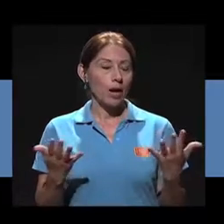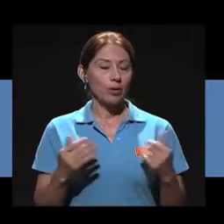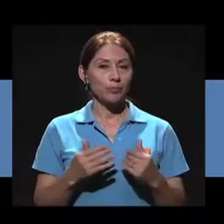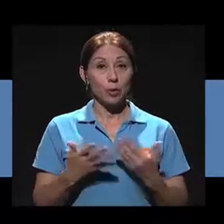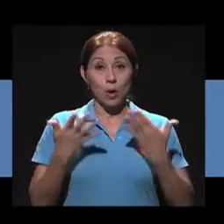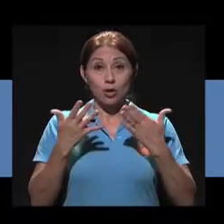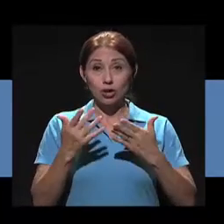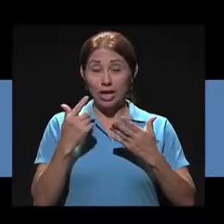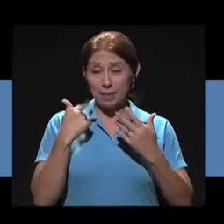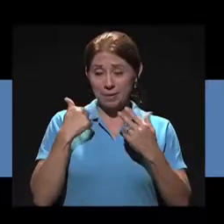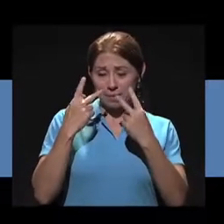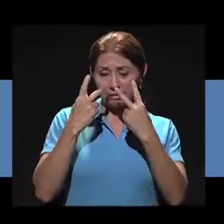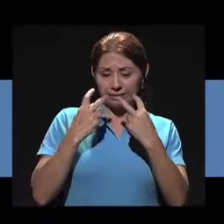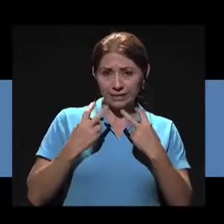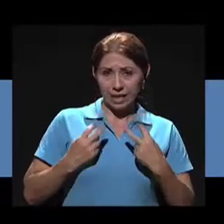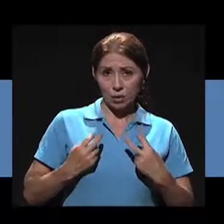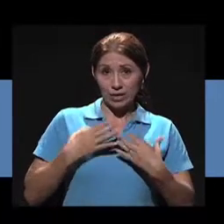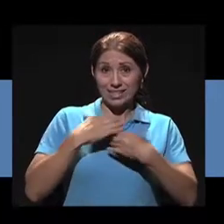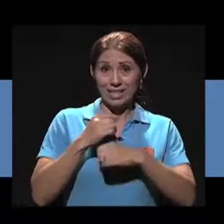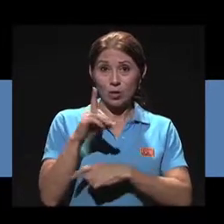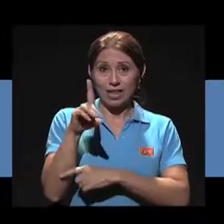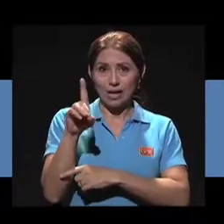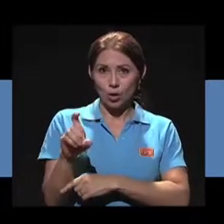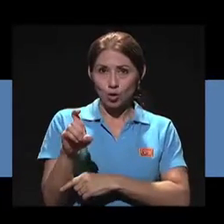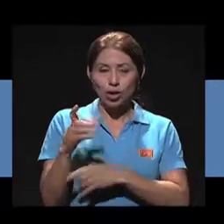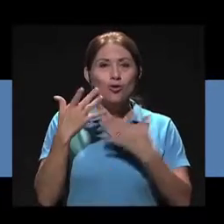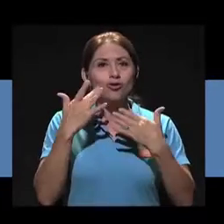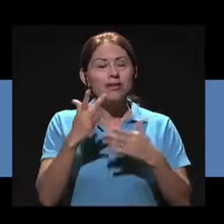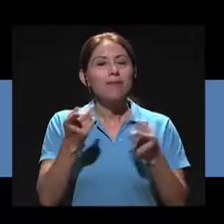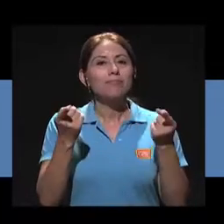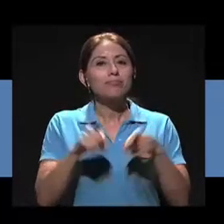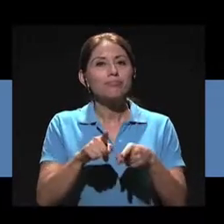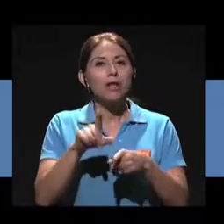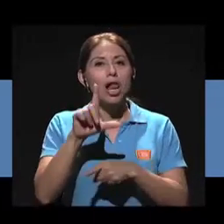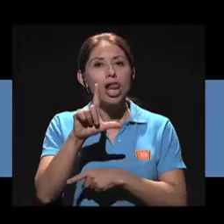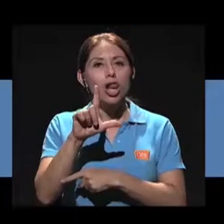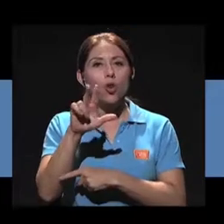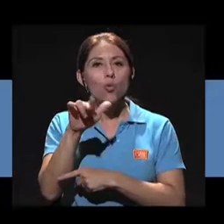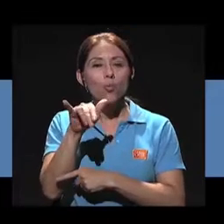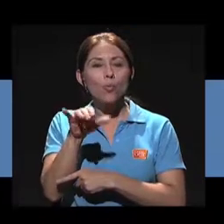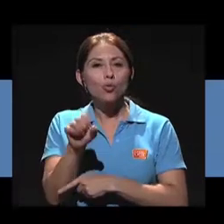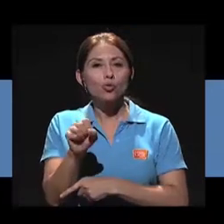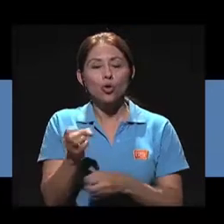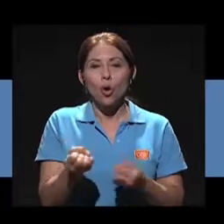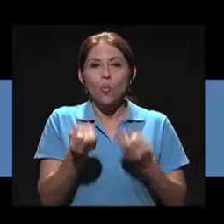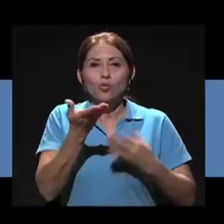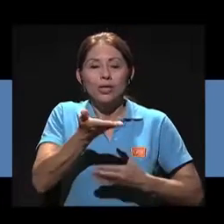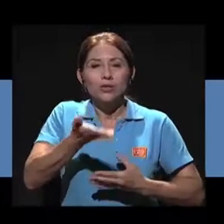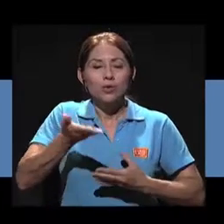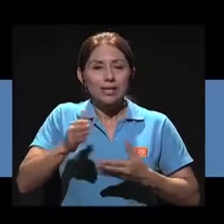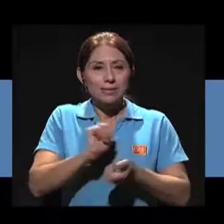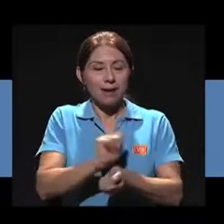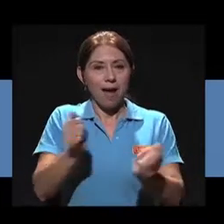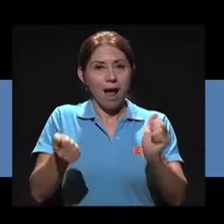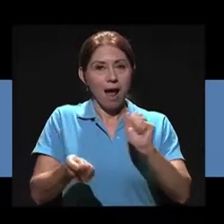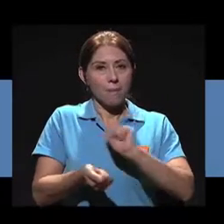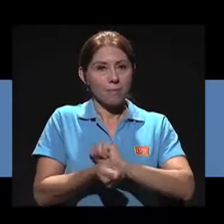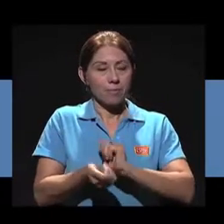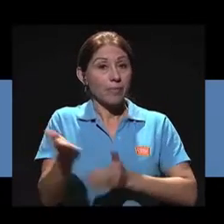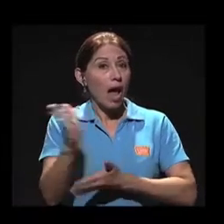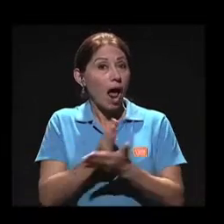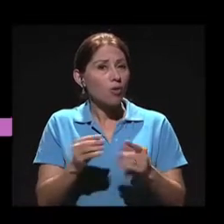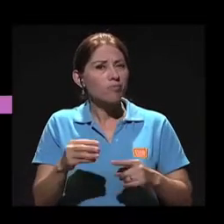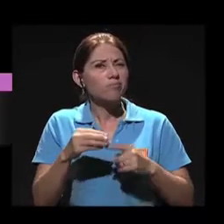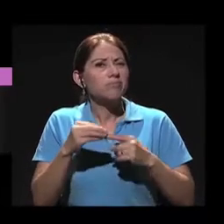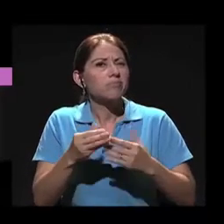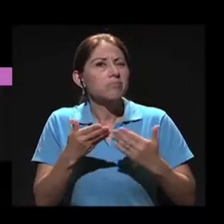Bueno, luego del diagnóstico del lupus, hay muchas cosas que cambian. Una de las cosas principales es el tema del sol.